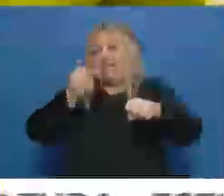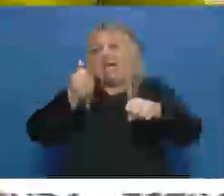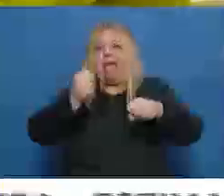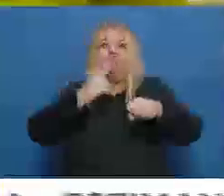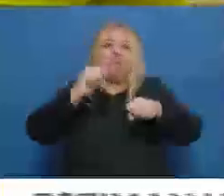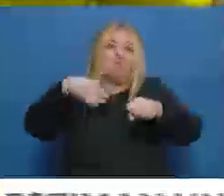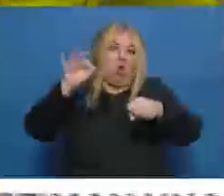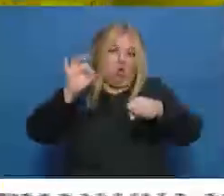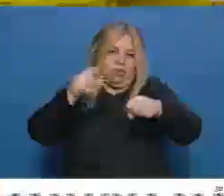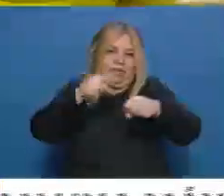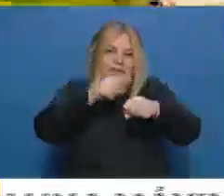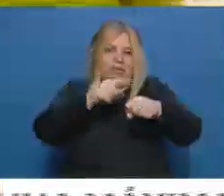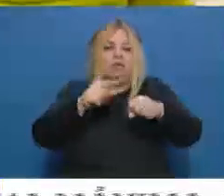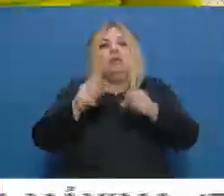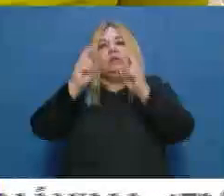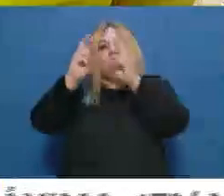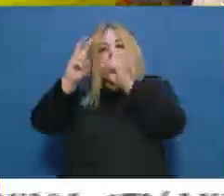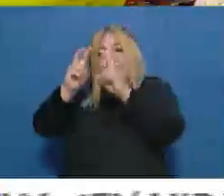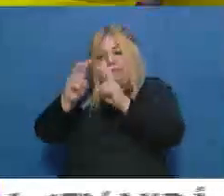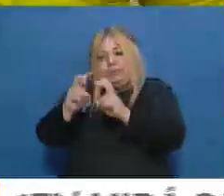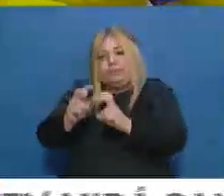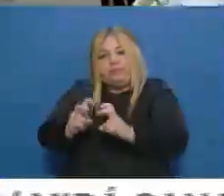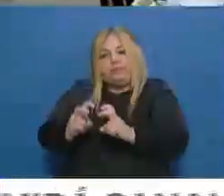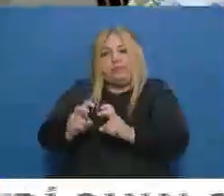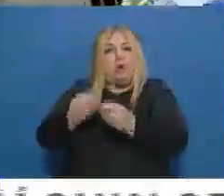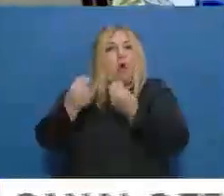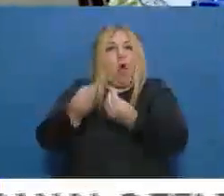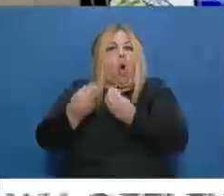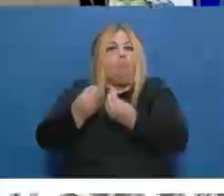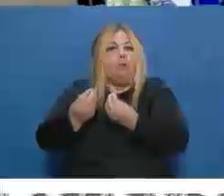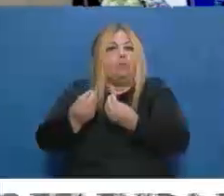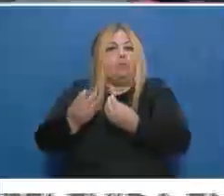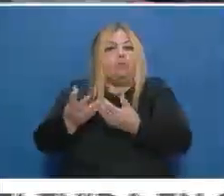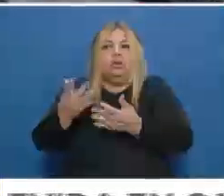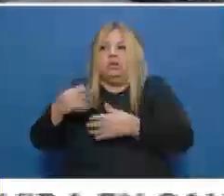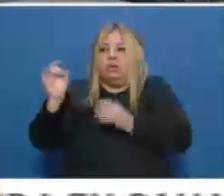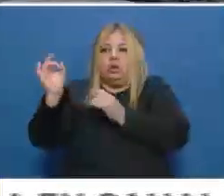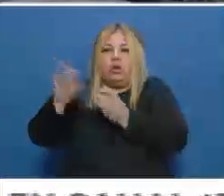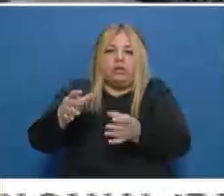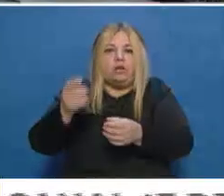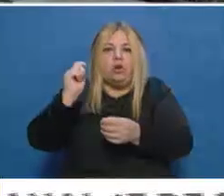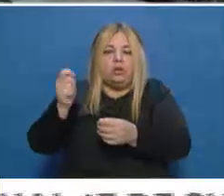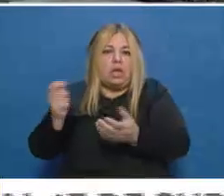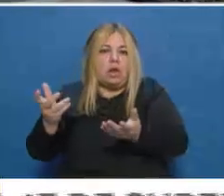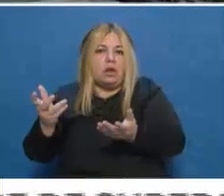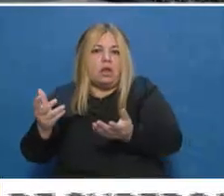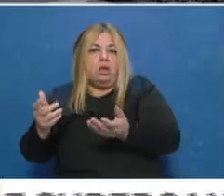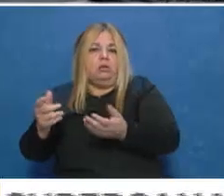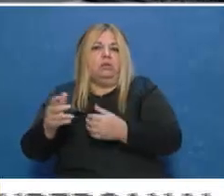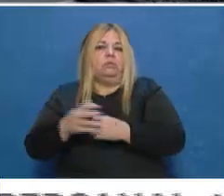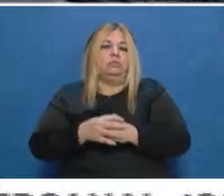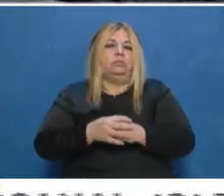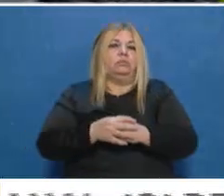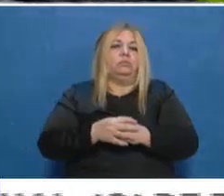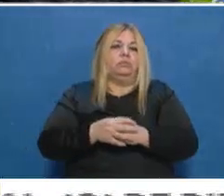como decíamos, está investigando también el nexo epidemiológico si han contraído el virus efectivamente a través del